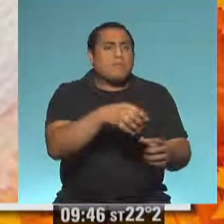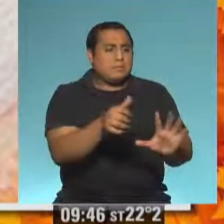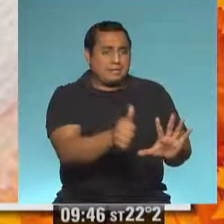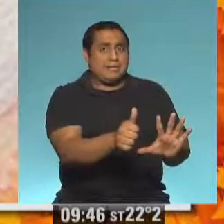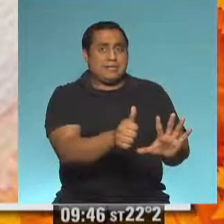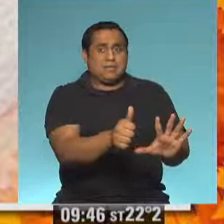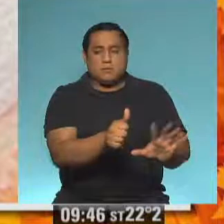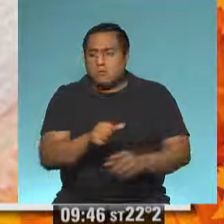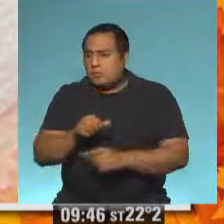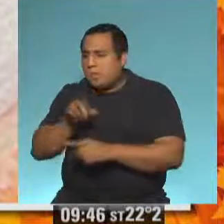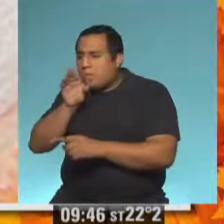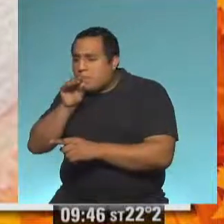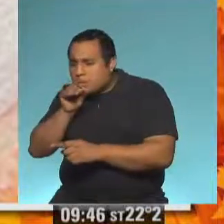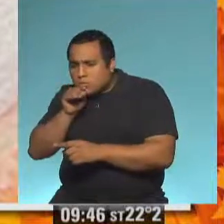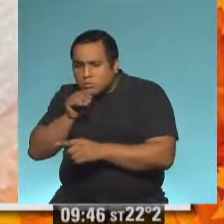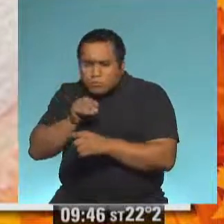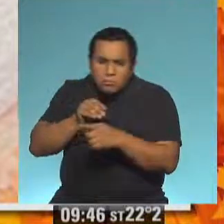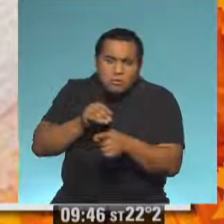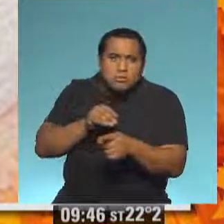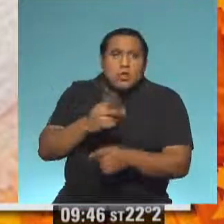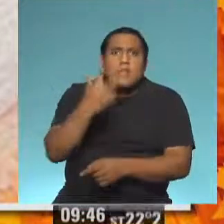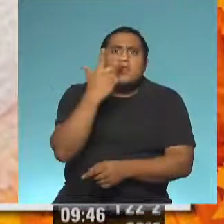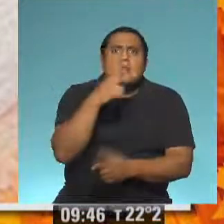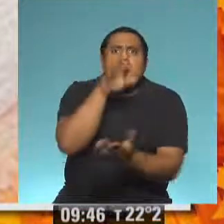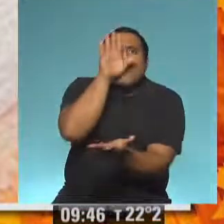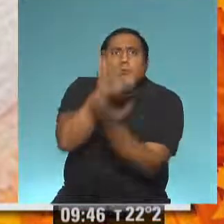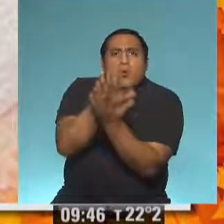patito y tres cocodrilos que alimentar.